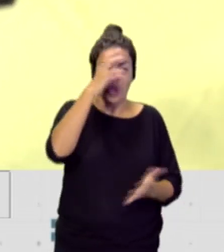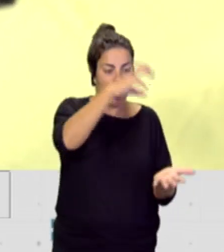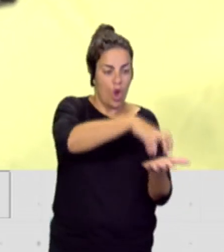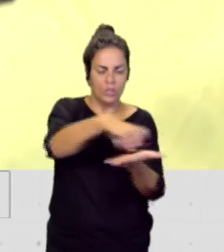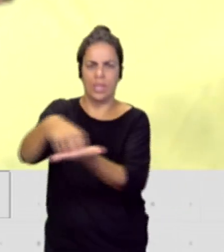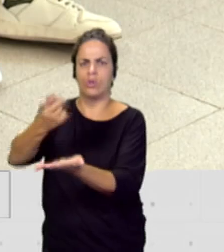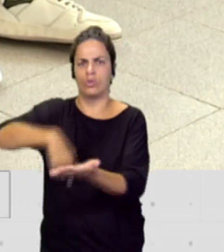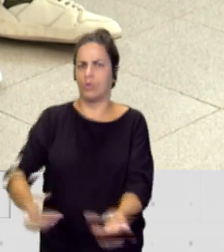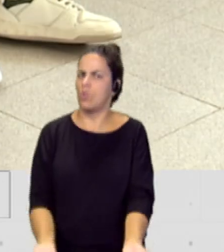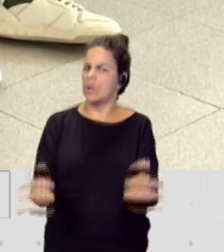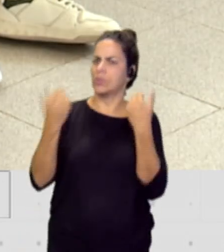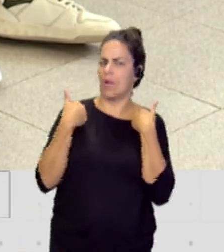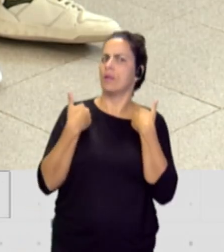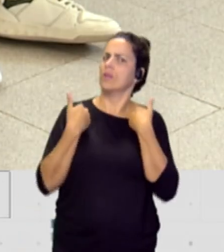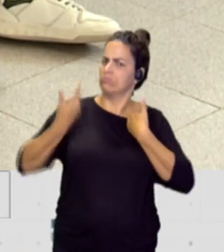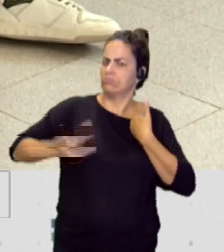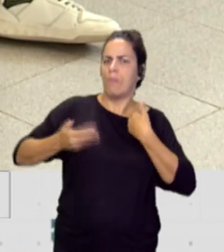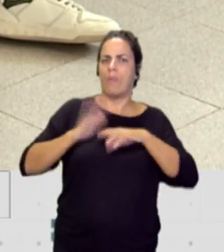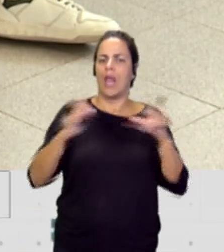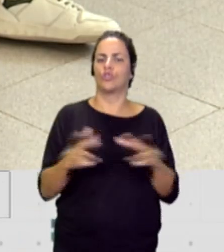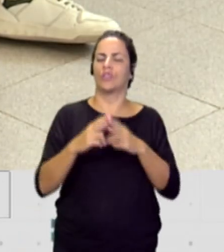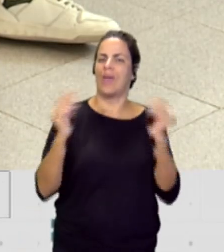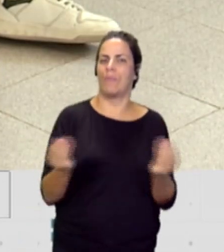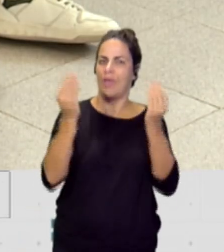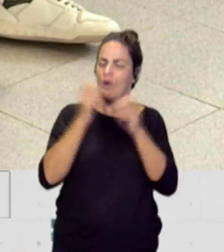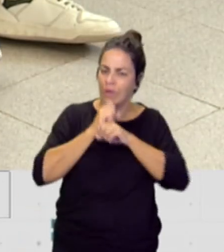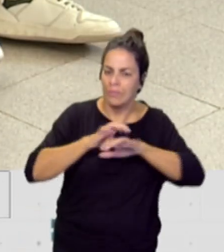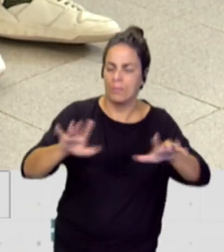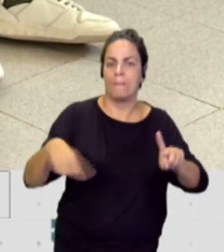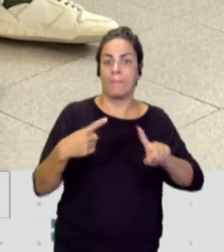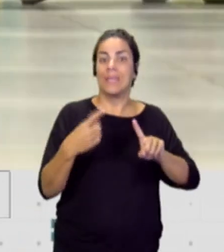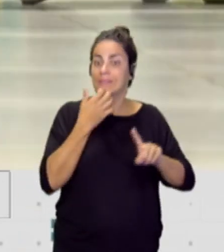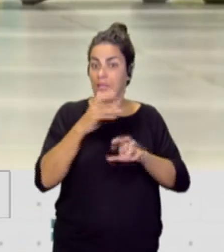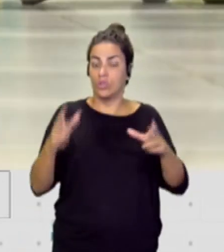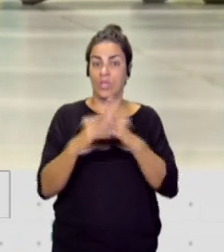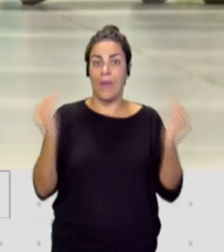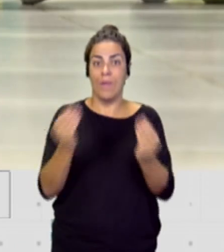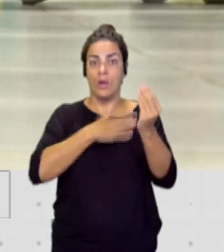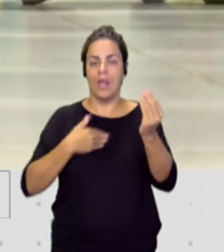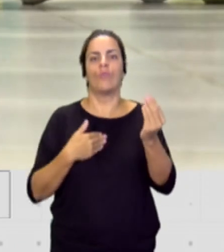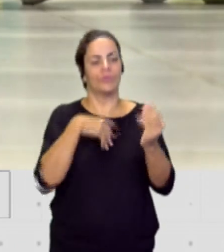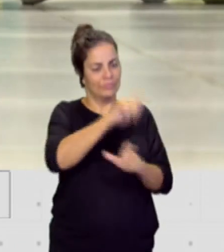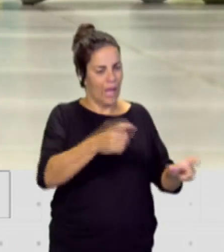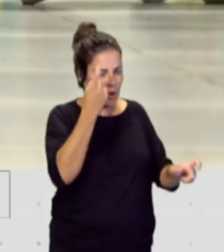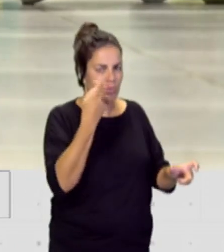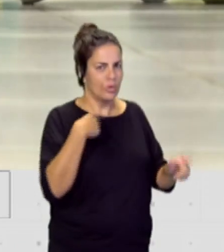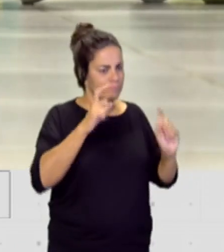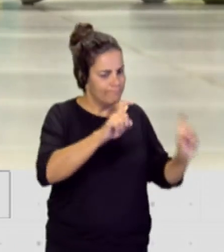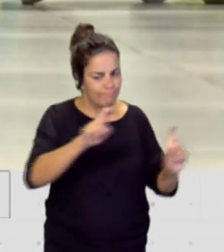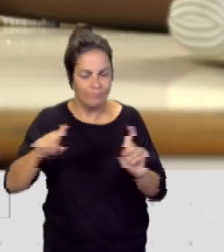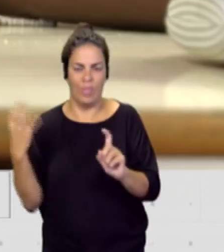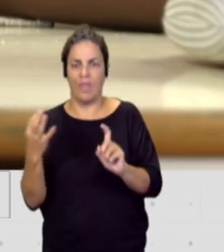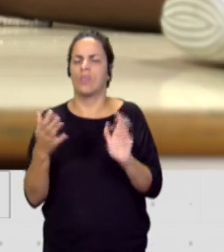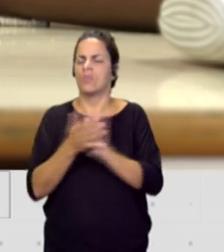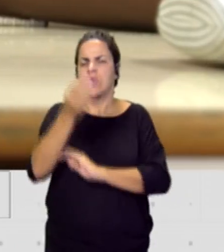hacer una sociedad mejor y para hacer una sociedad mejor tenemos que crear o tenemos que moldear a ciudadanos mejores. Entonces yo creo que el arrojo y el valor lo tienen los chicos